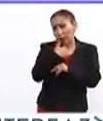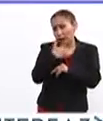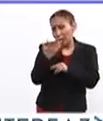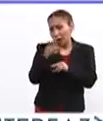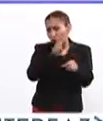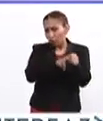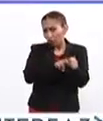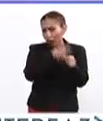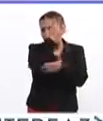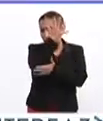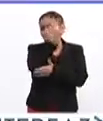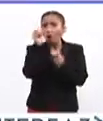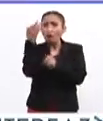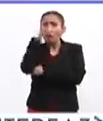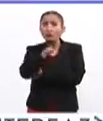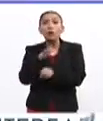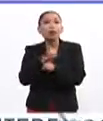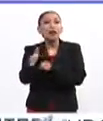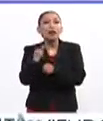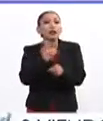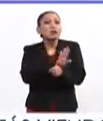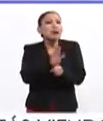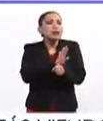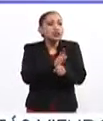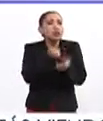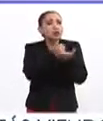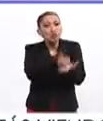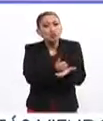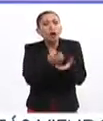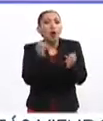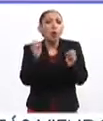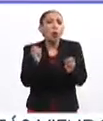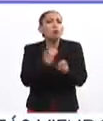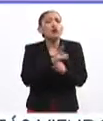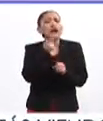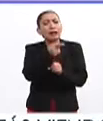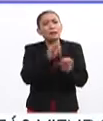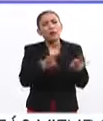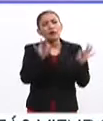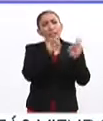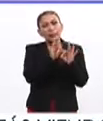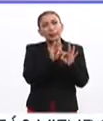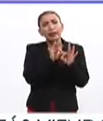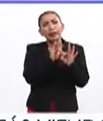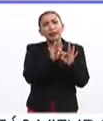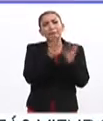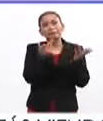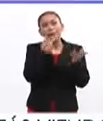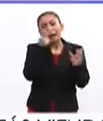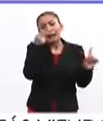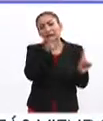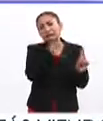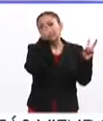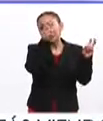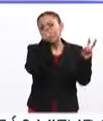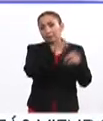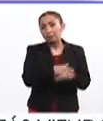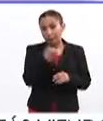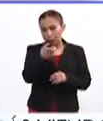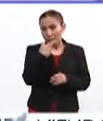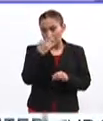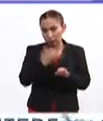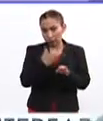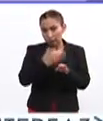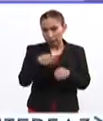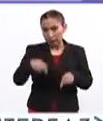árbol natural o artificial? ¿Cuáles son los beneficios y por qué es importante hablar sobre este tema? De eso